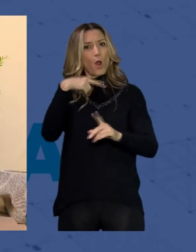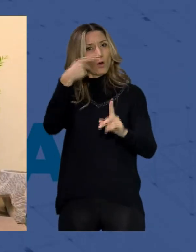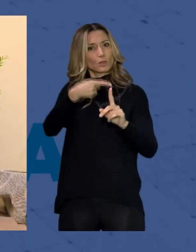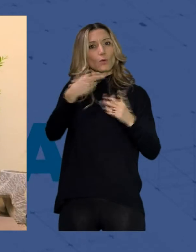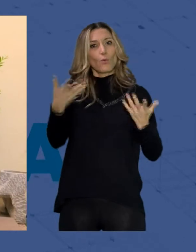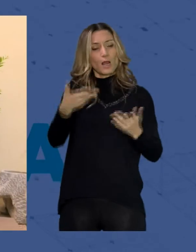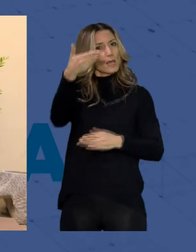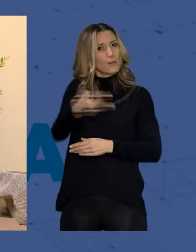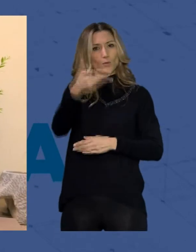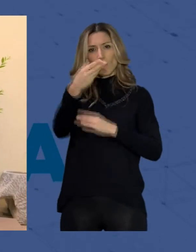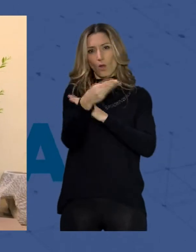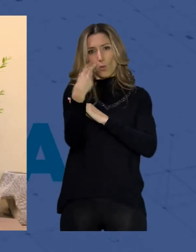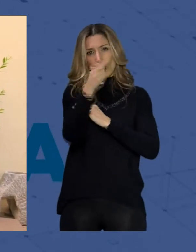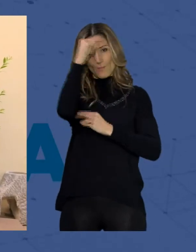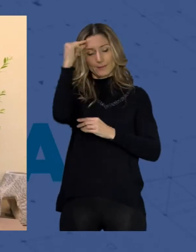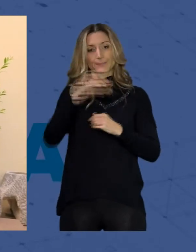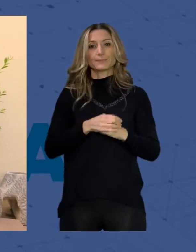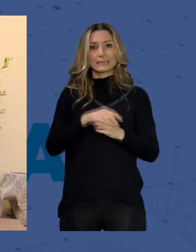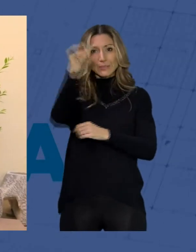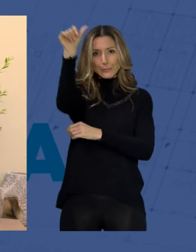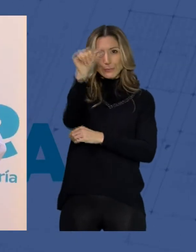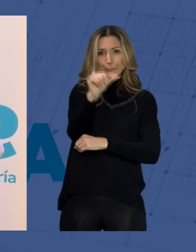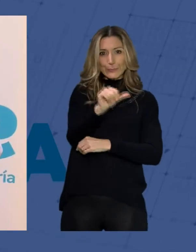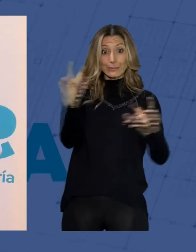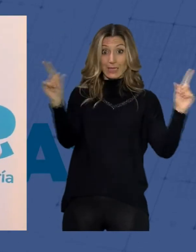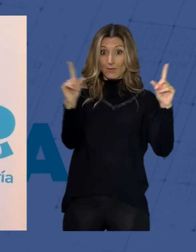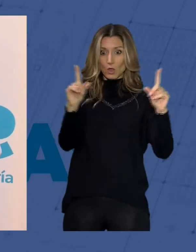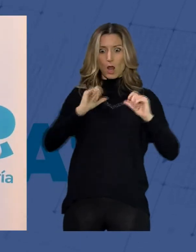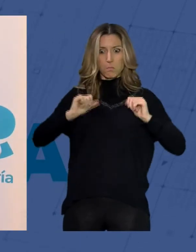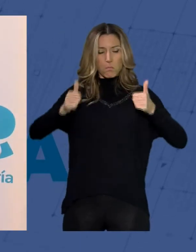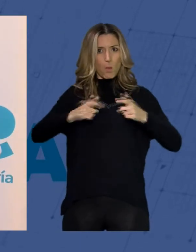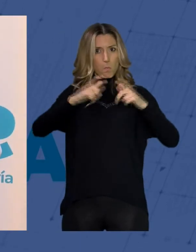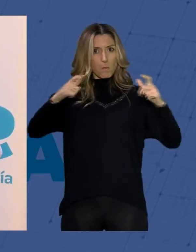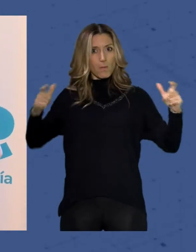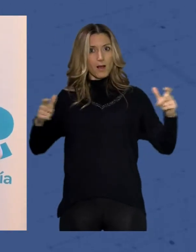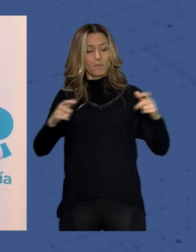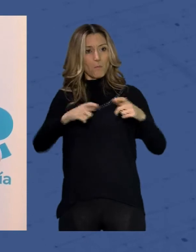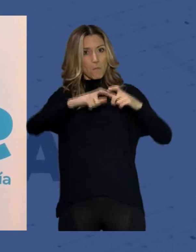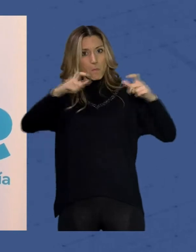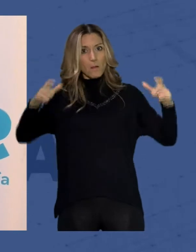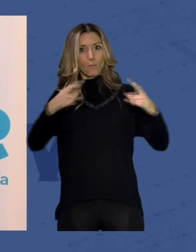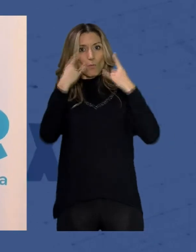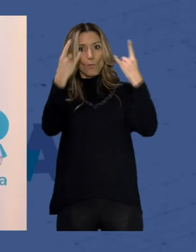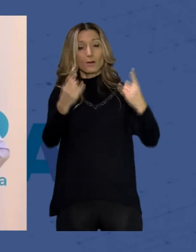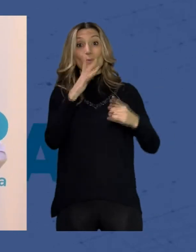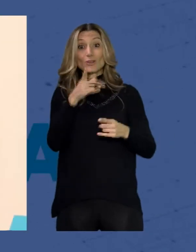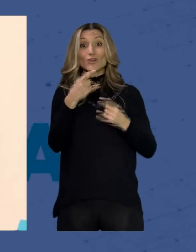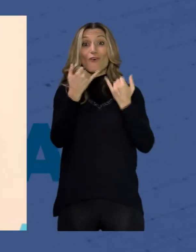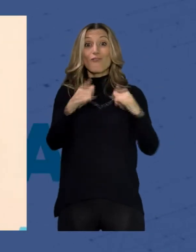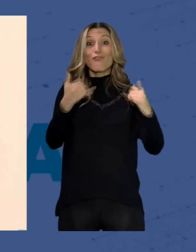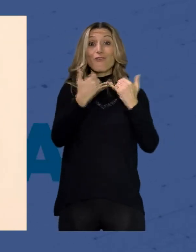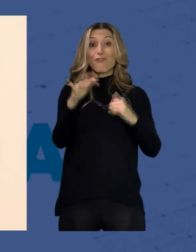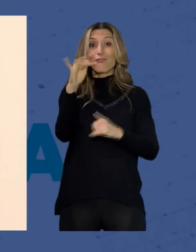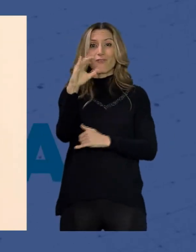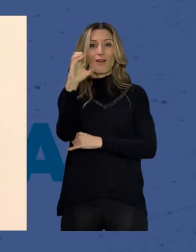Las series de televisión están pegando fuerte en el panorama cinematográfico de ahí que Fical el Festival de Cine de Almería